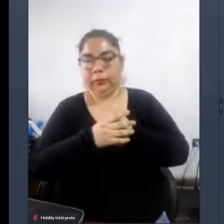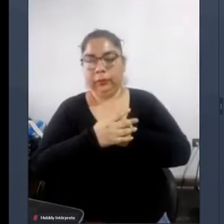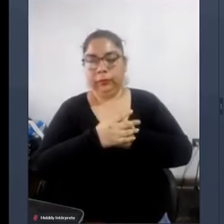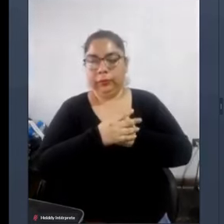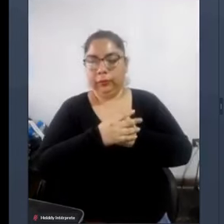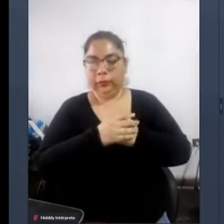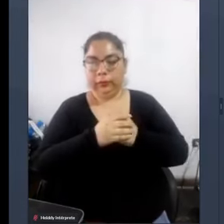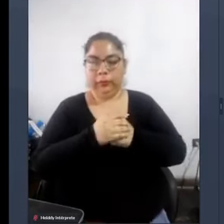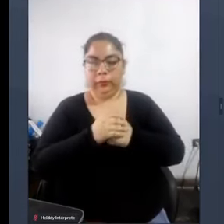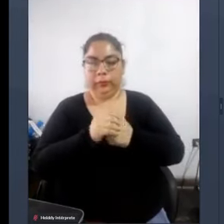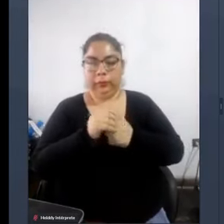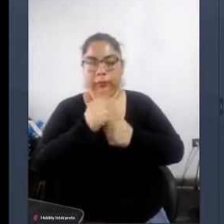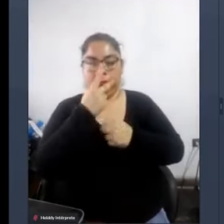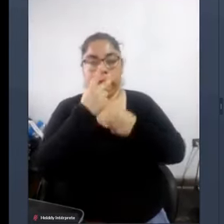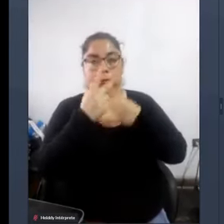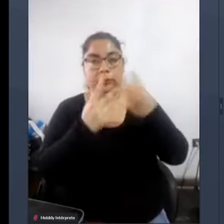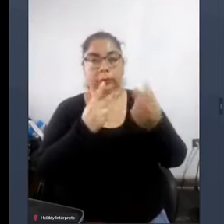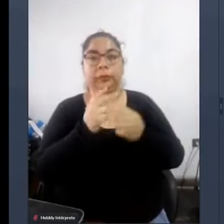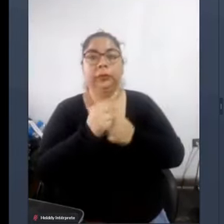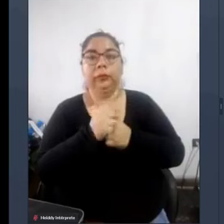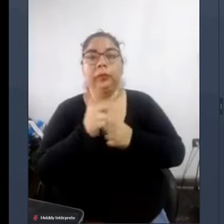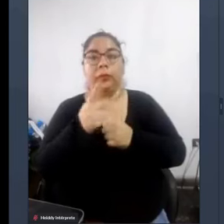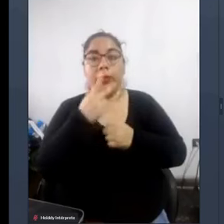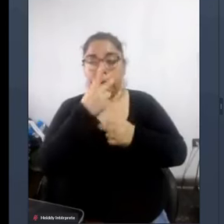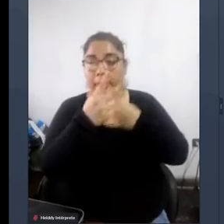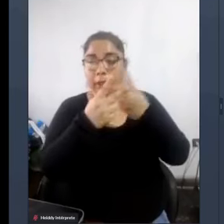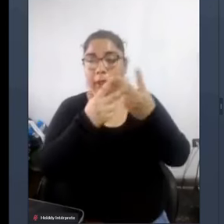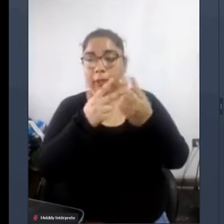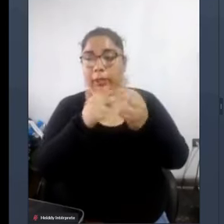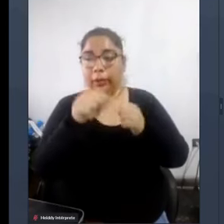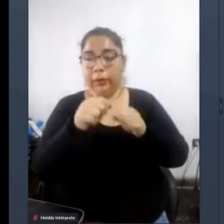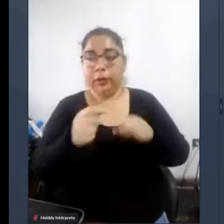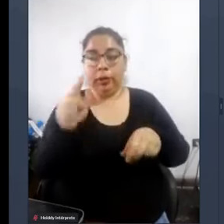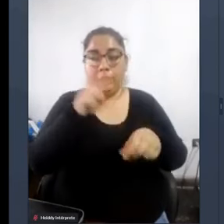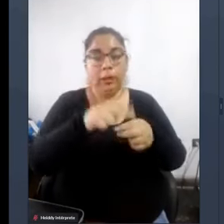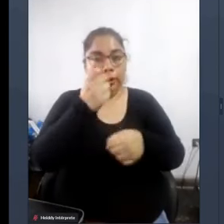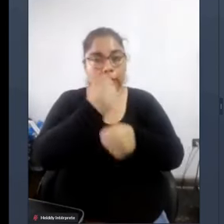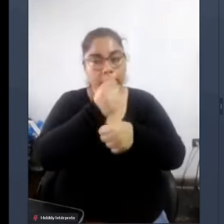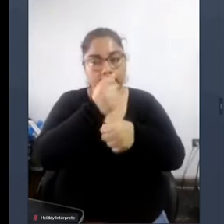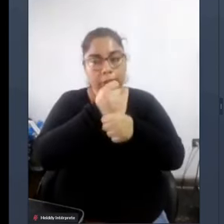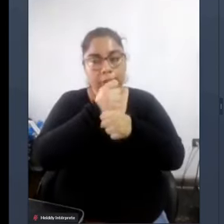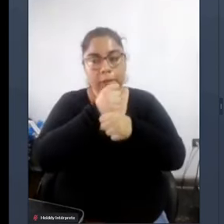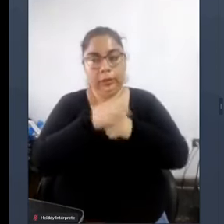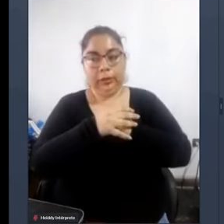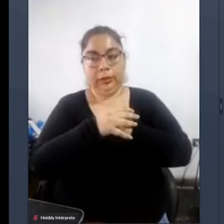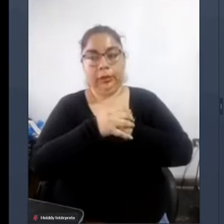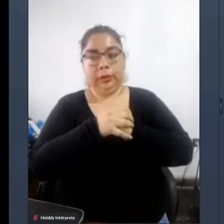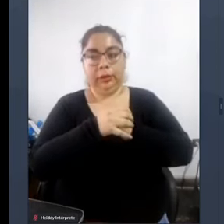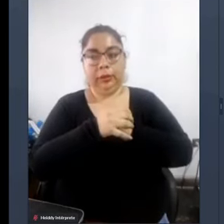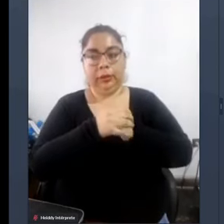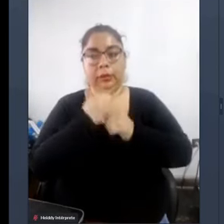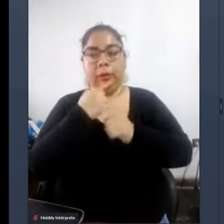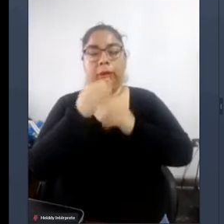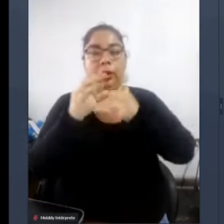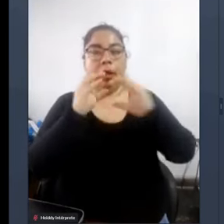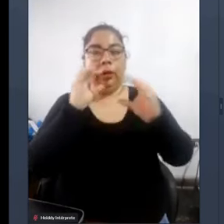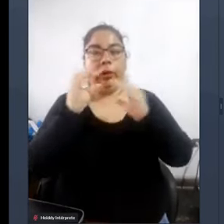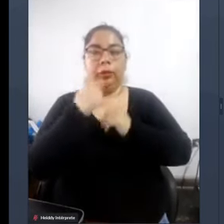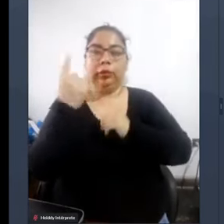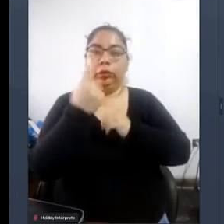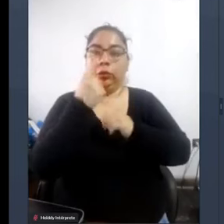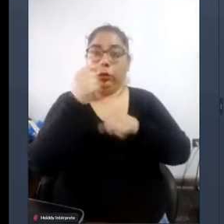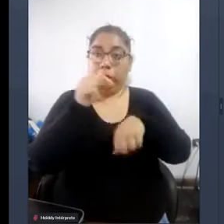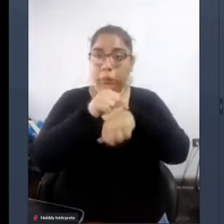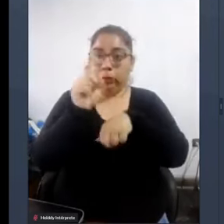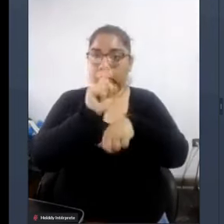cercano a su casa porque al ser así va a emplear menos horas en el transporte hablamos de horas no estamos hablando de minutos para